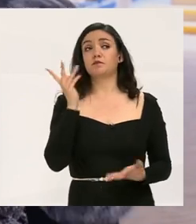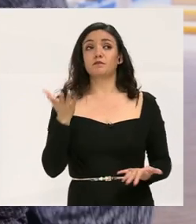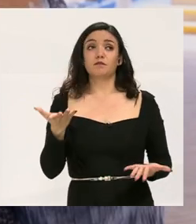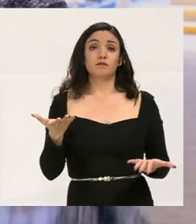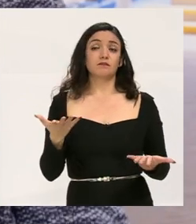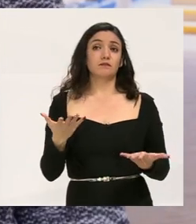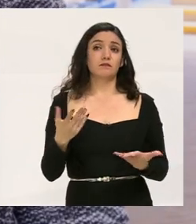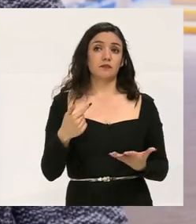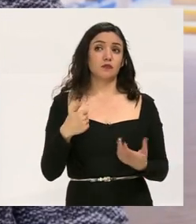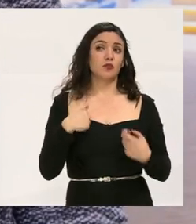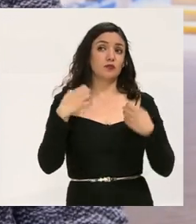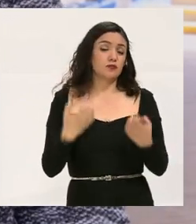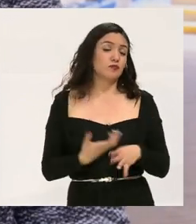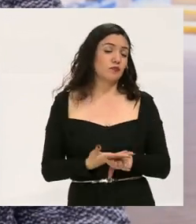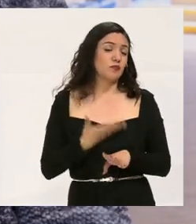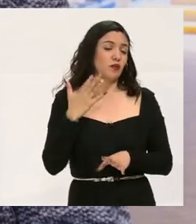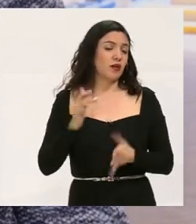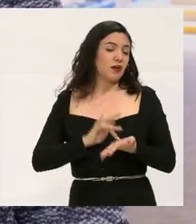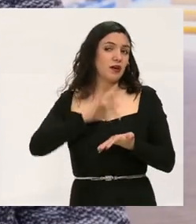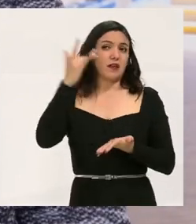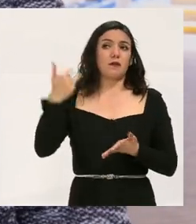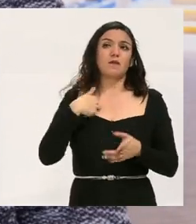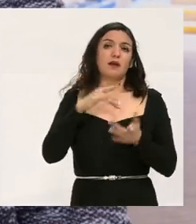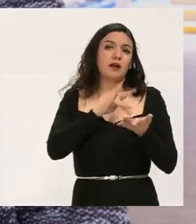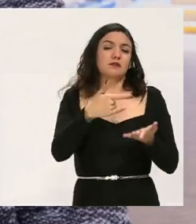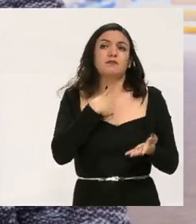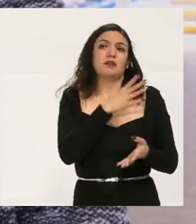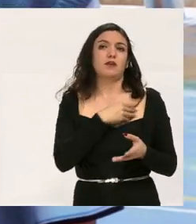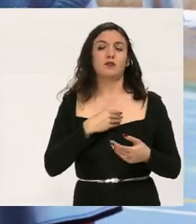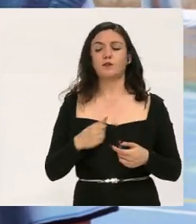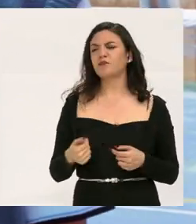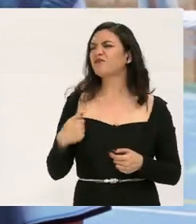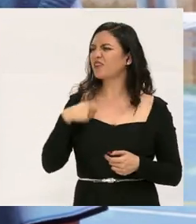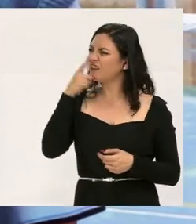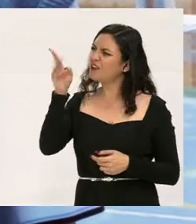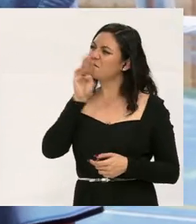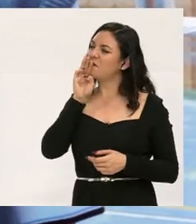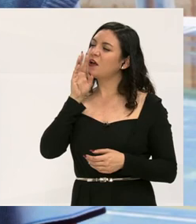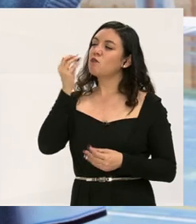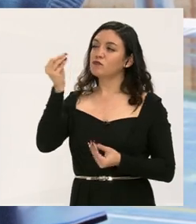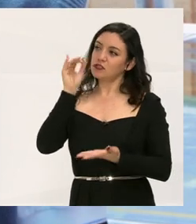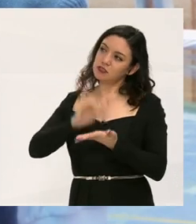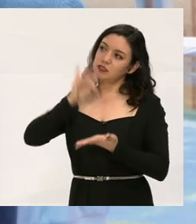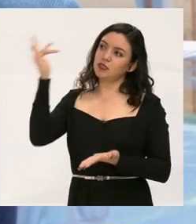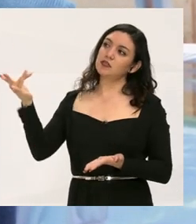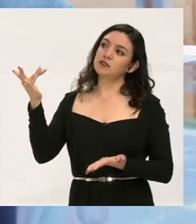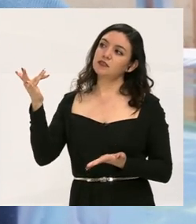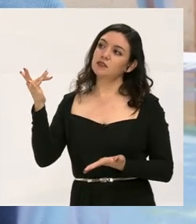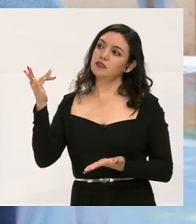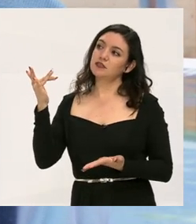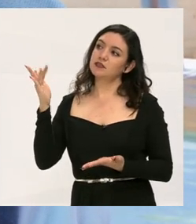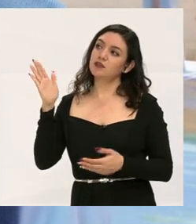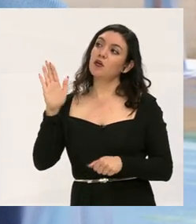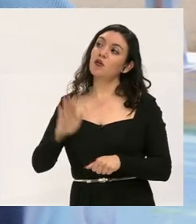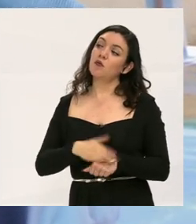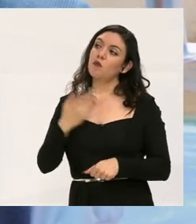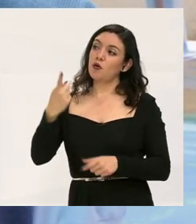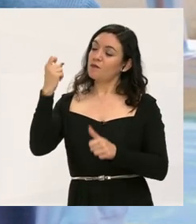estoy muy agradecida con mi hijo. Pues yo le diría a mi mamá que muchas gracias por,